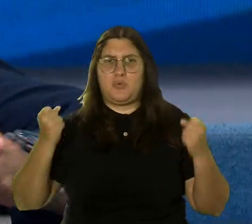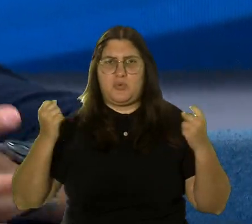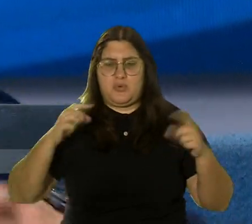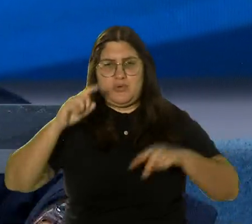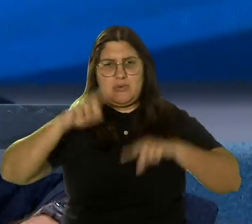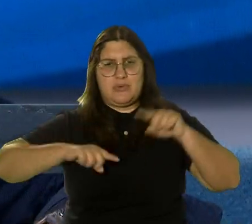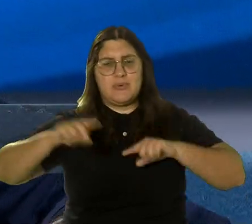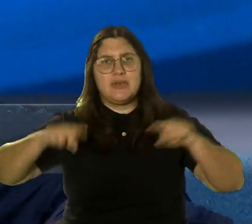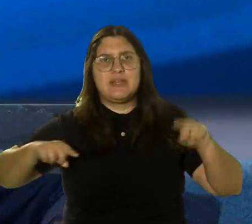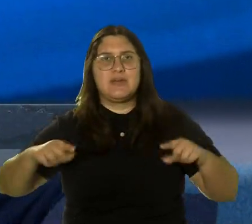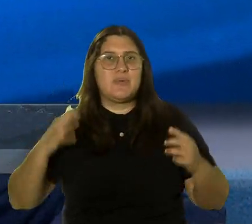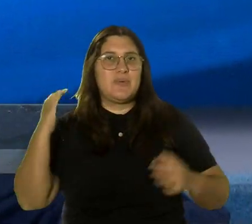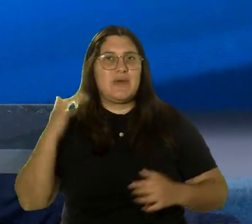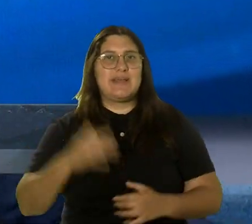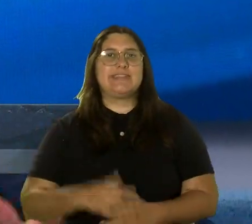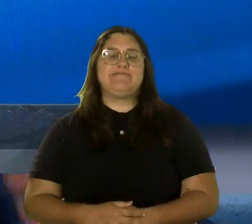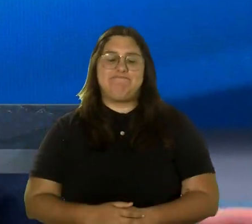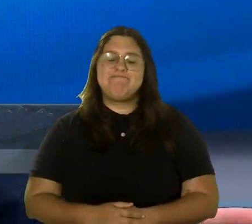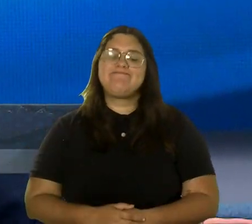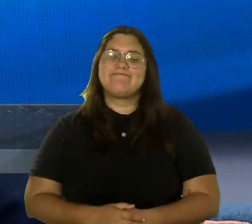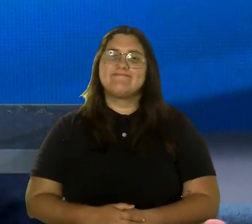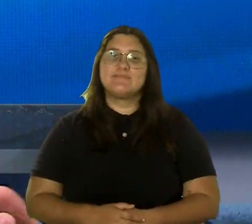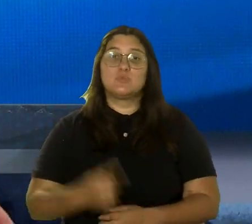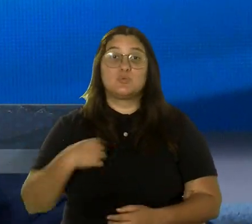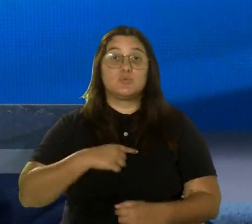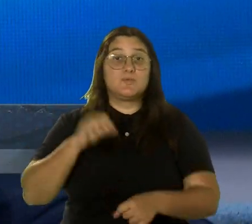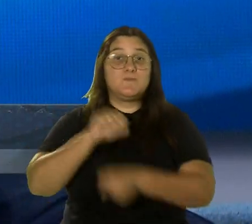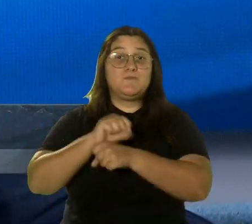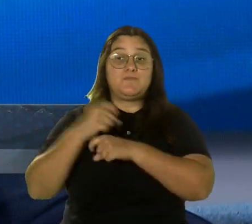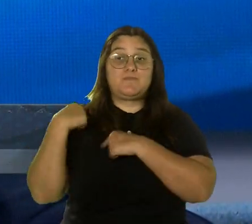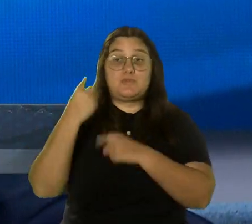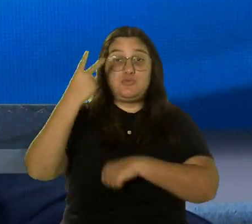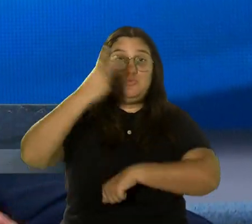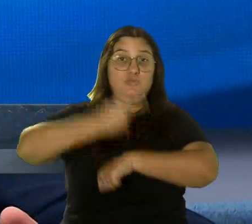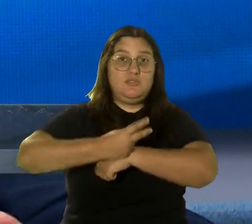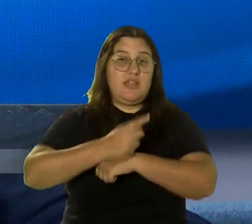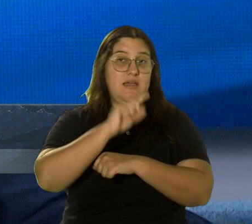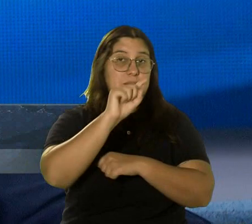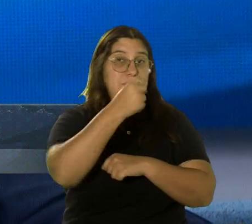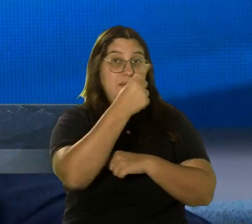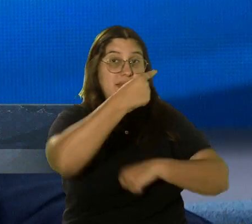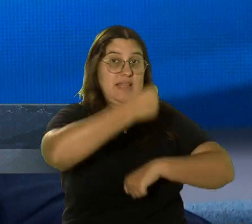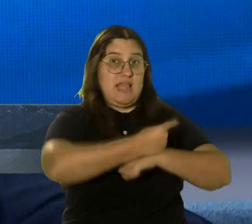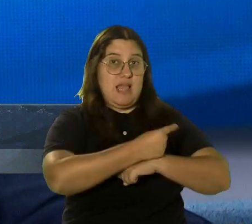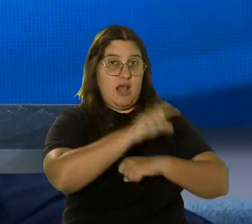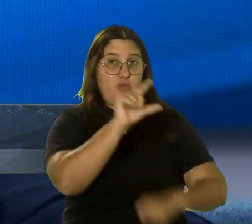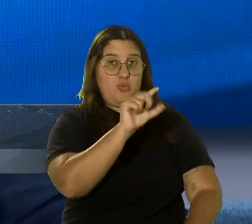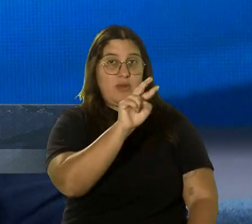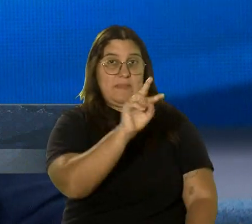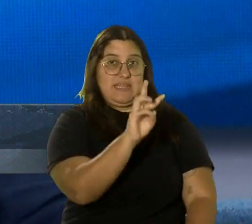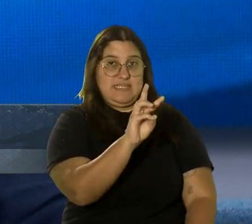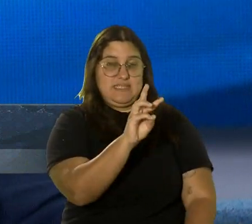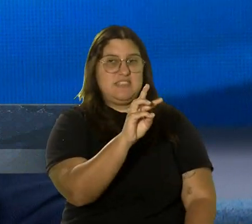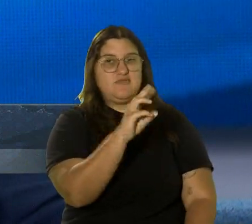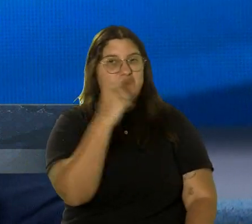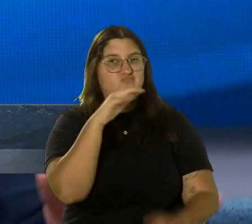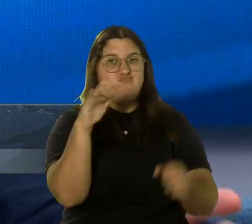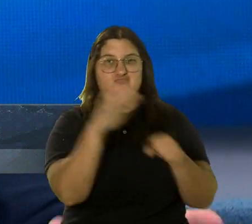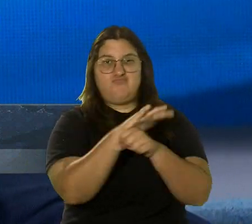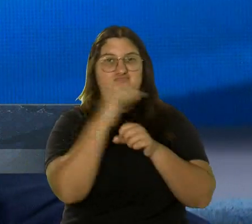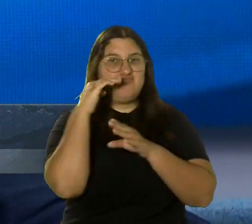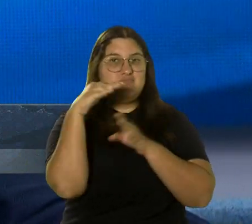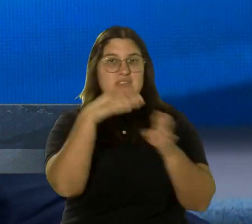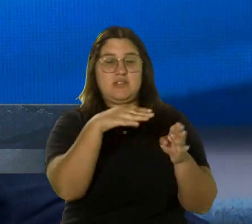de alguna forma, porque vamos a estar trabajando dos días. El primer día, que es el lunes 26, va a ser dedicado a todo el tema de